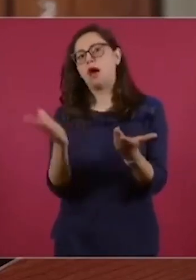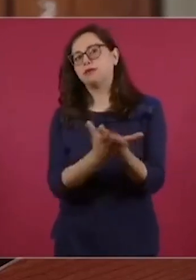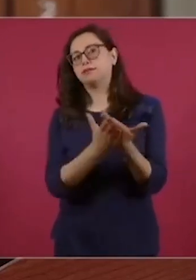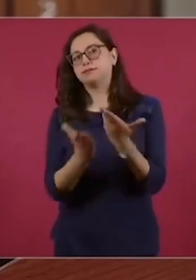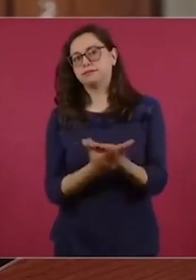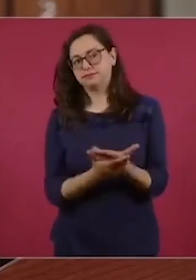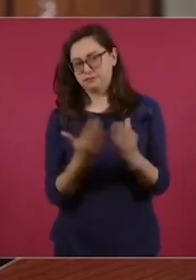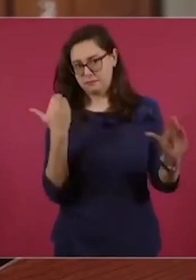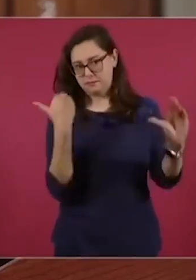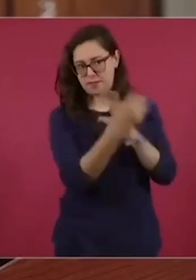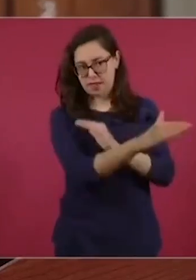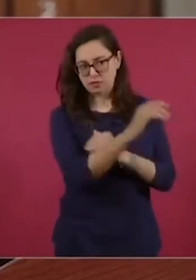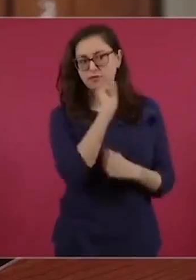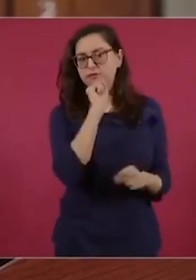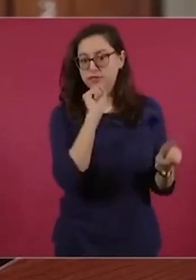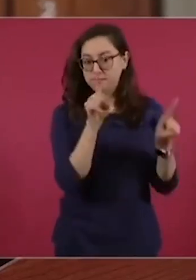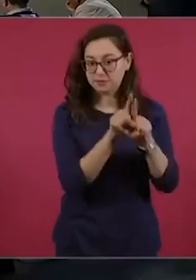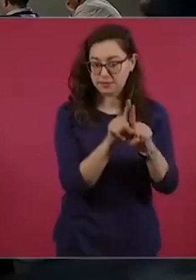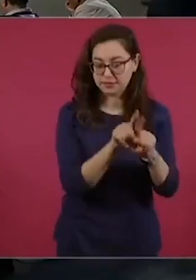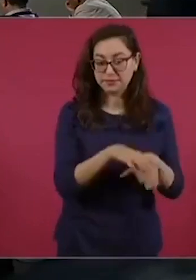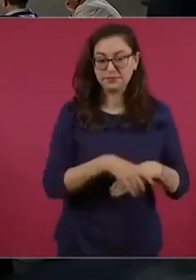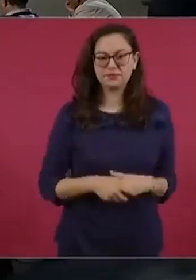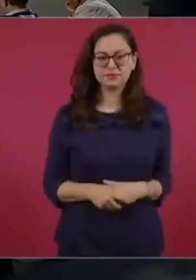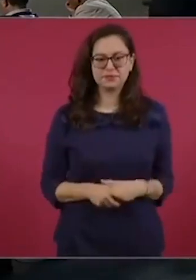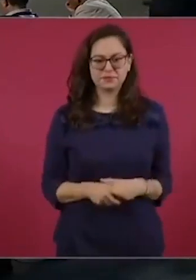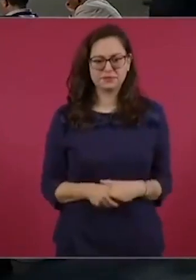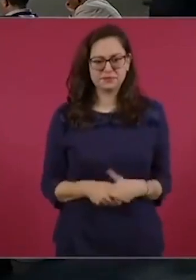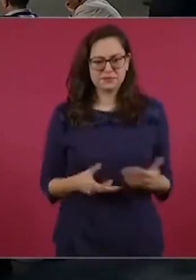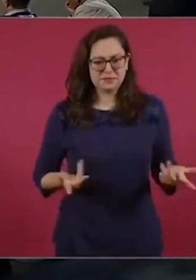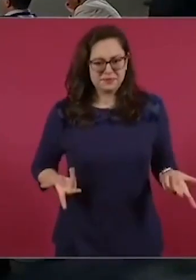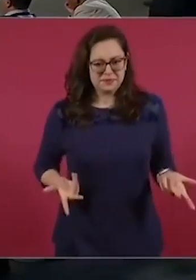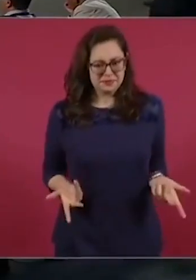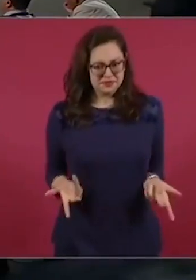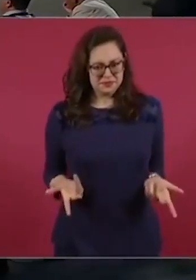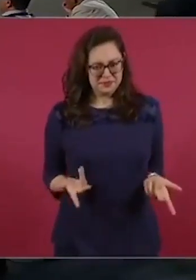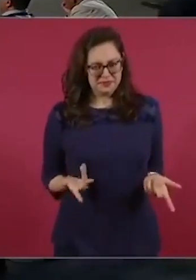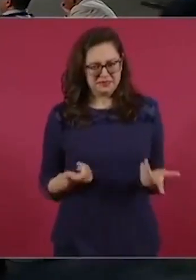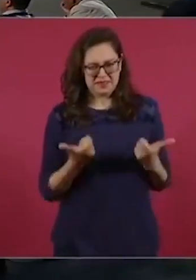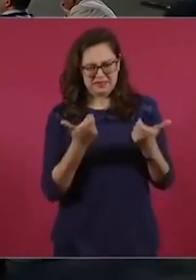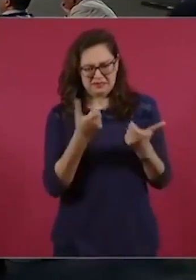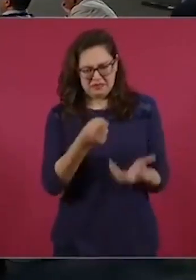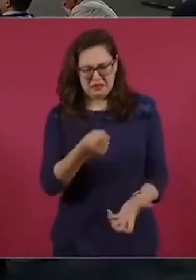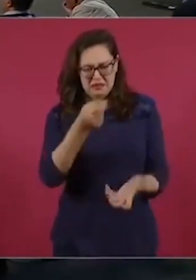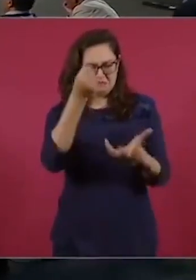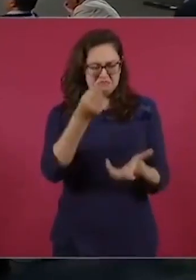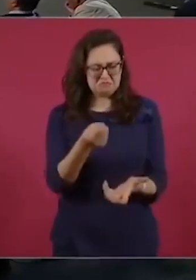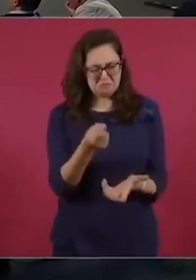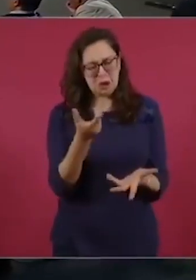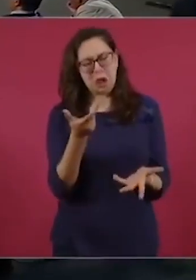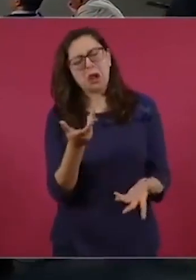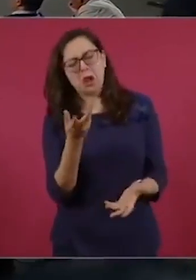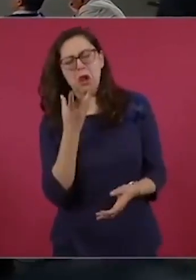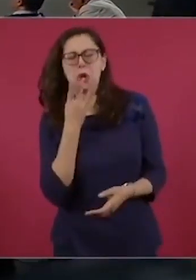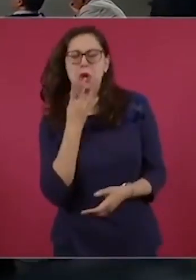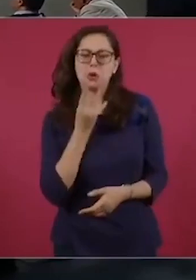Aún cuando se trata de una cantidad relativamente menor,